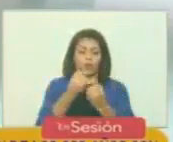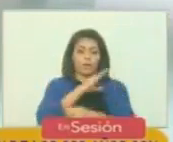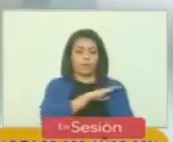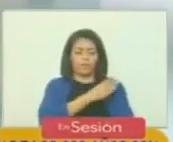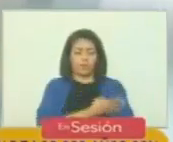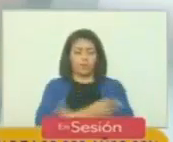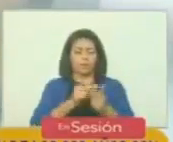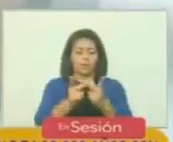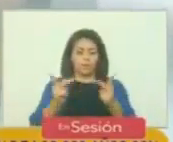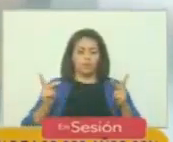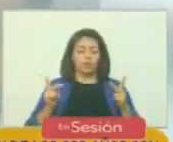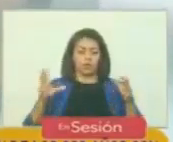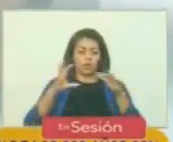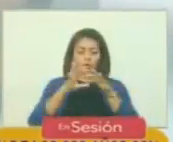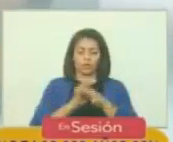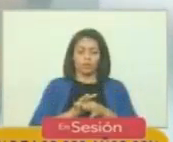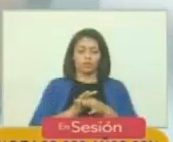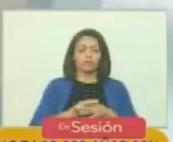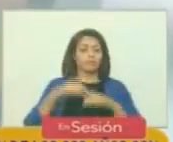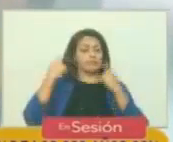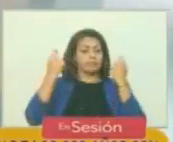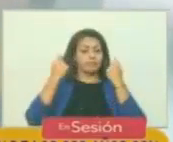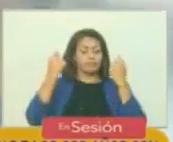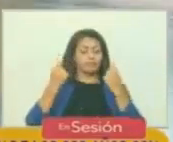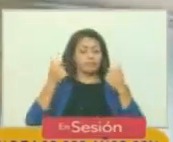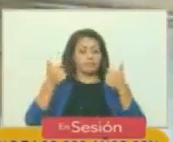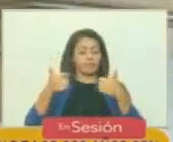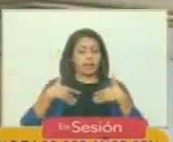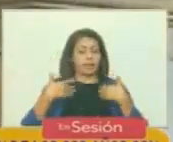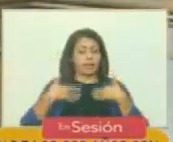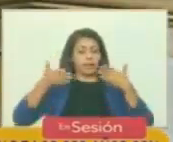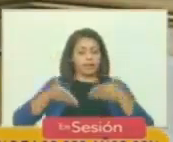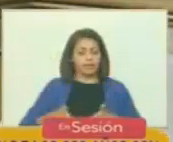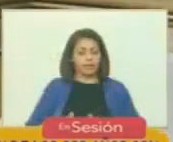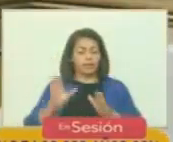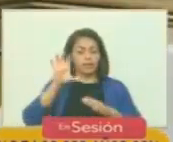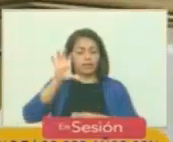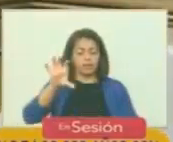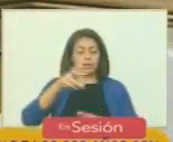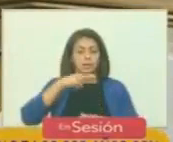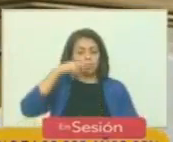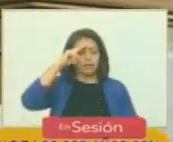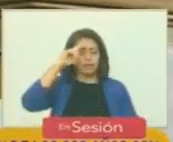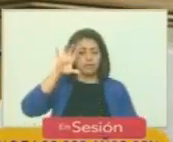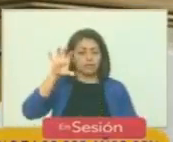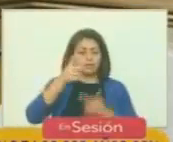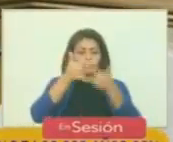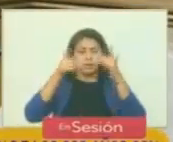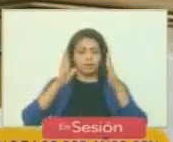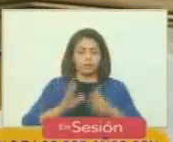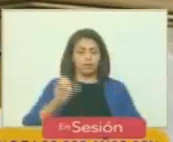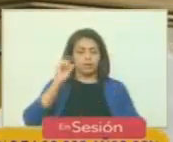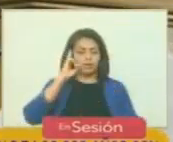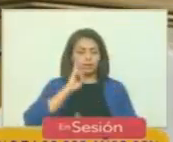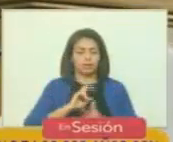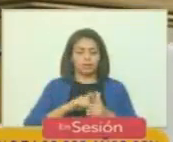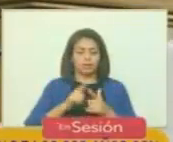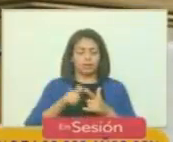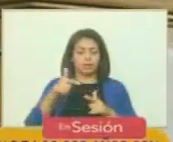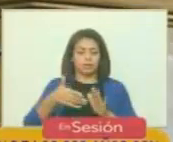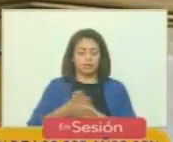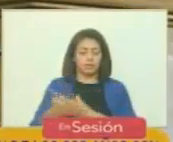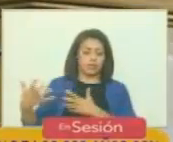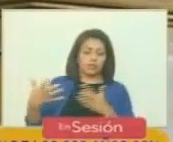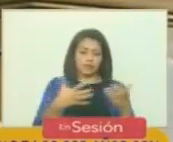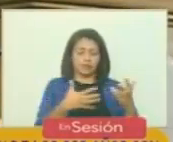público, unirse al júbilo que representan el nacimiento del padre de la patria, libertador Simón Bolívar, la